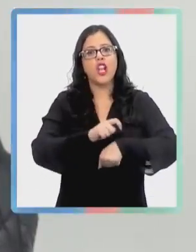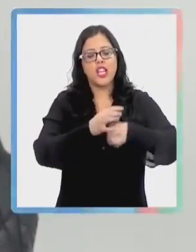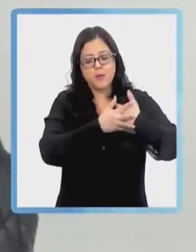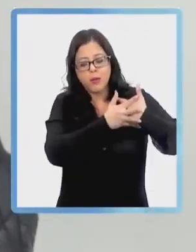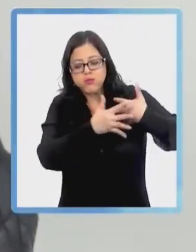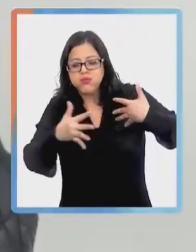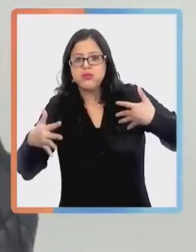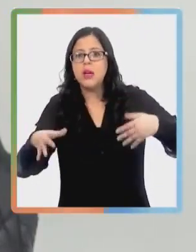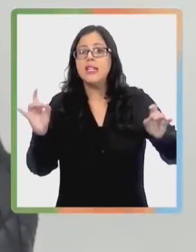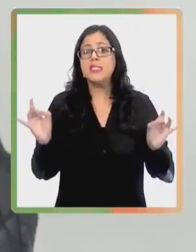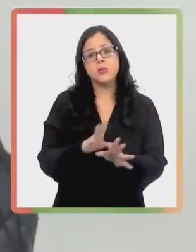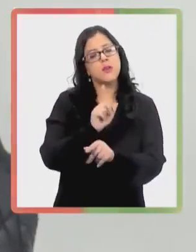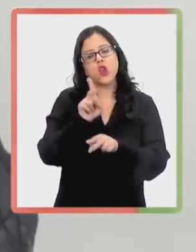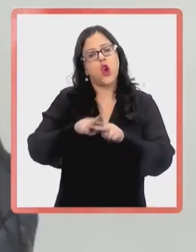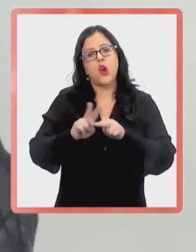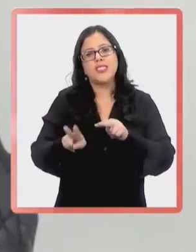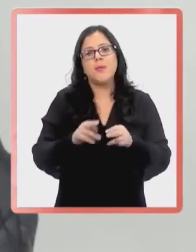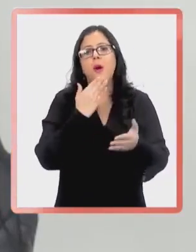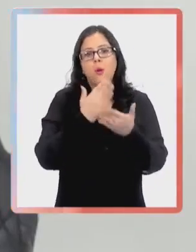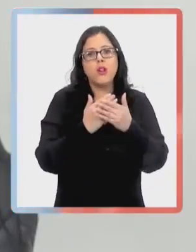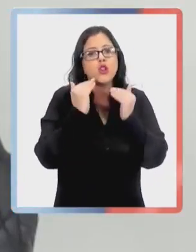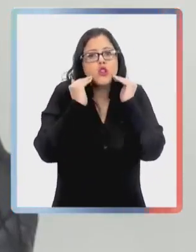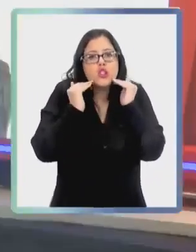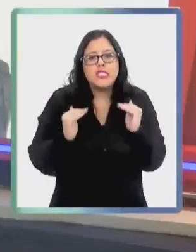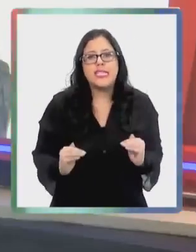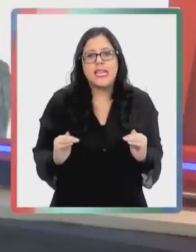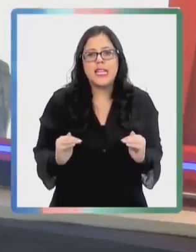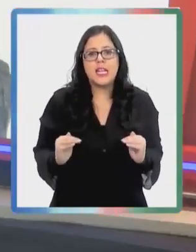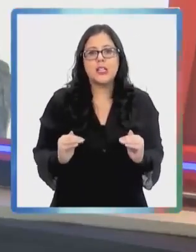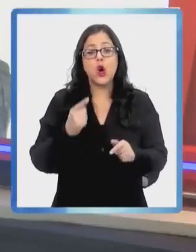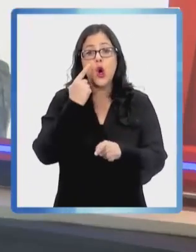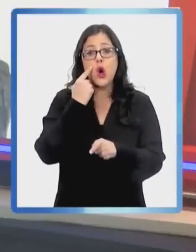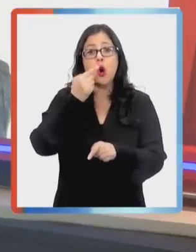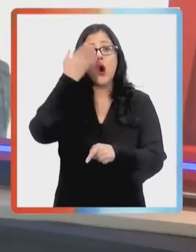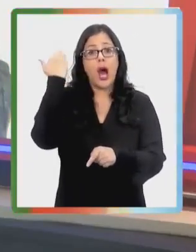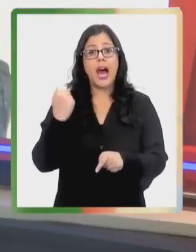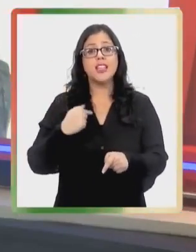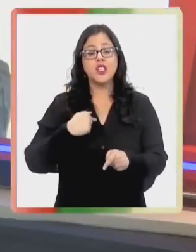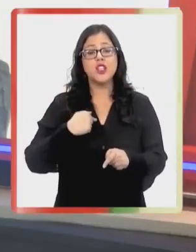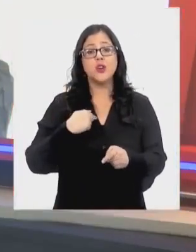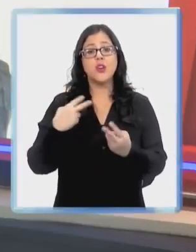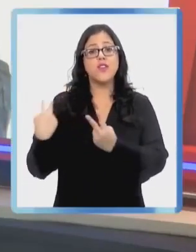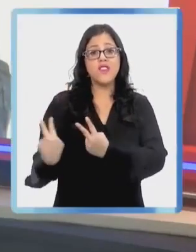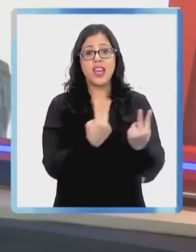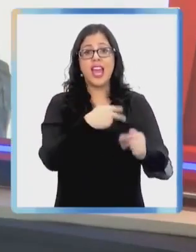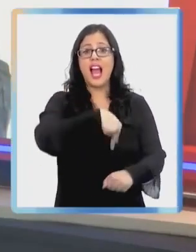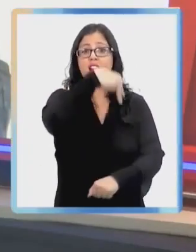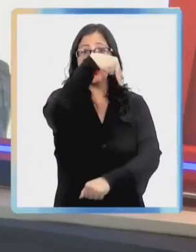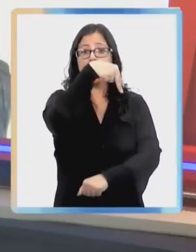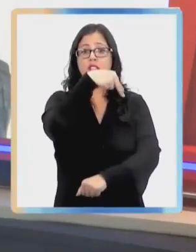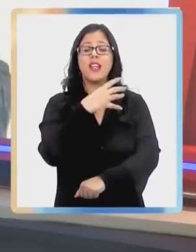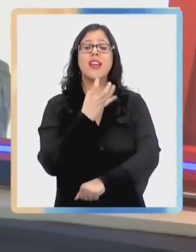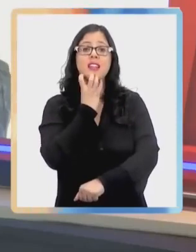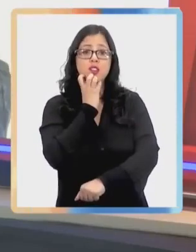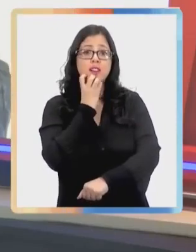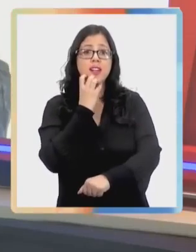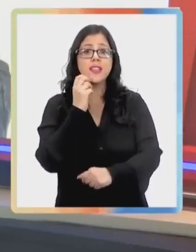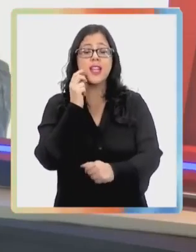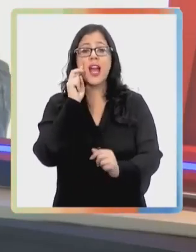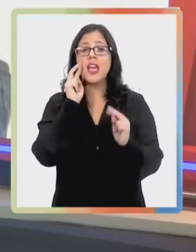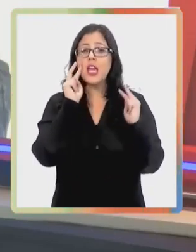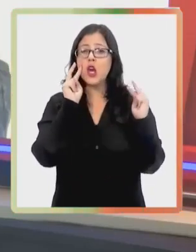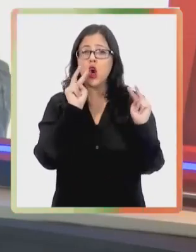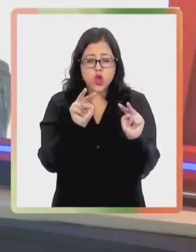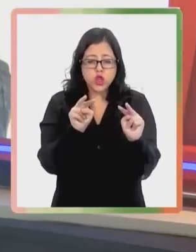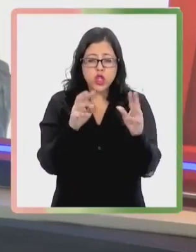no hacemos la pesquisa en los primeros años de vida. Te quiero contar, Valesca, que hace muy poquito me tocó estar en el norte de Chile, en Antofagasta y conocí